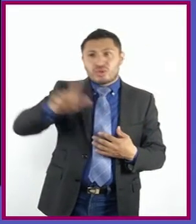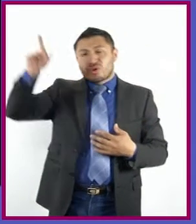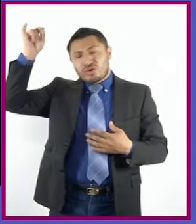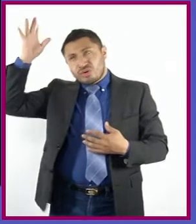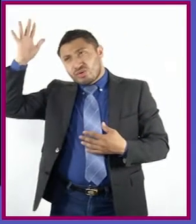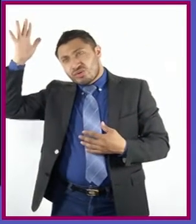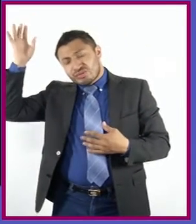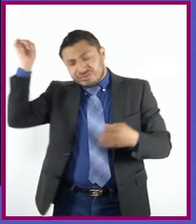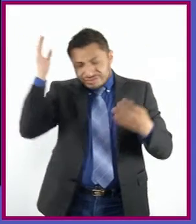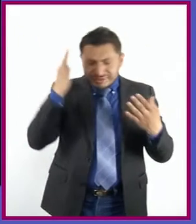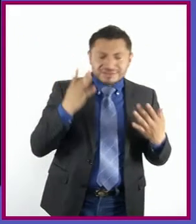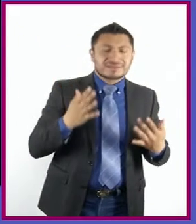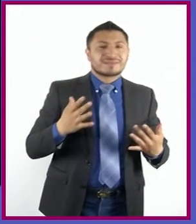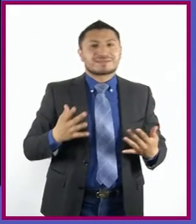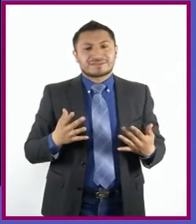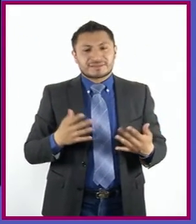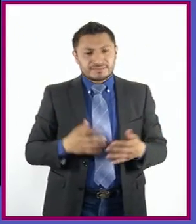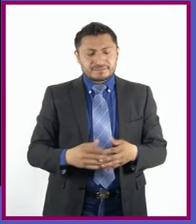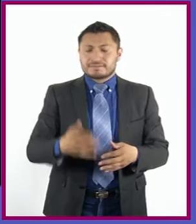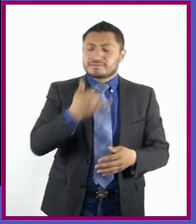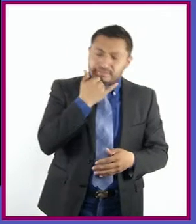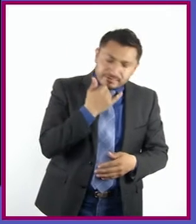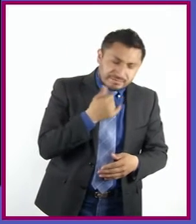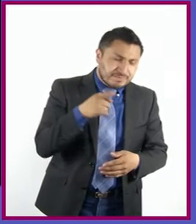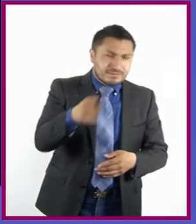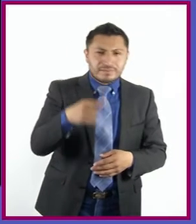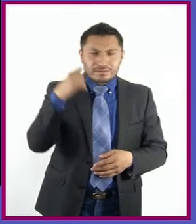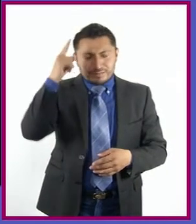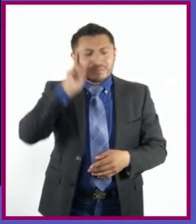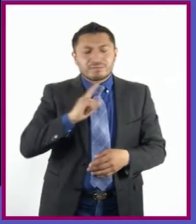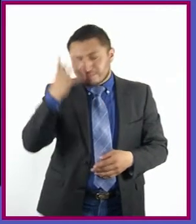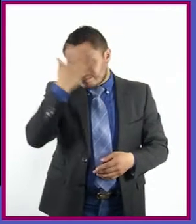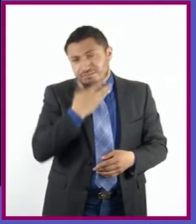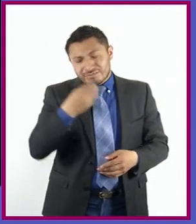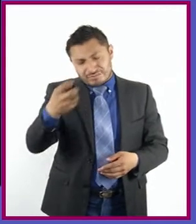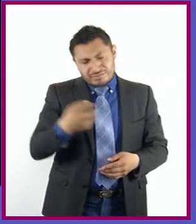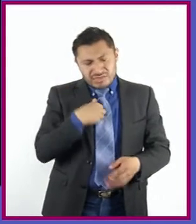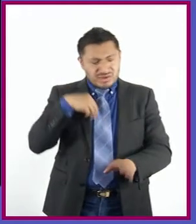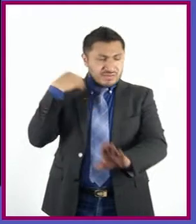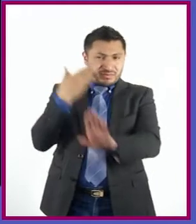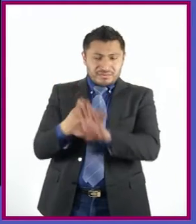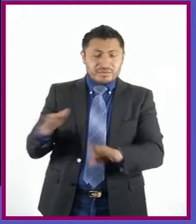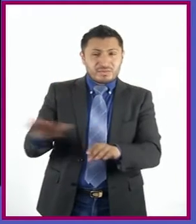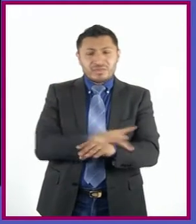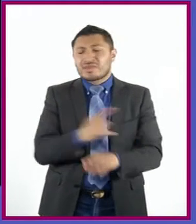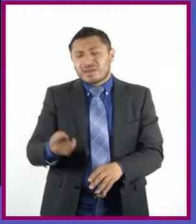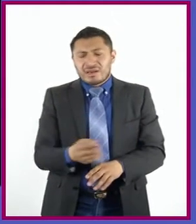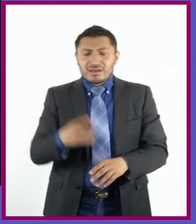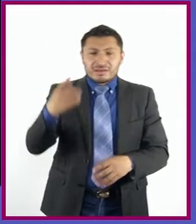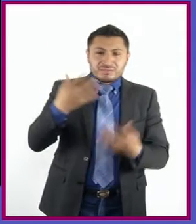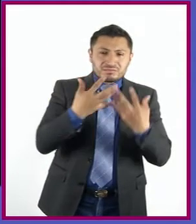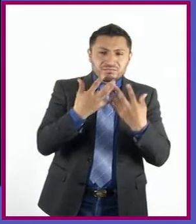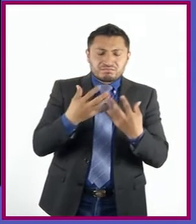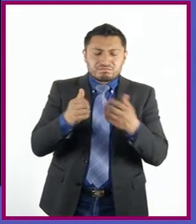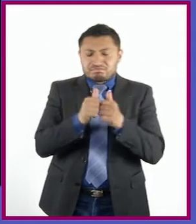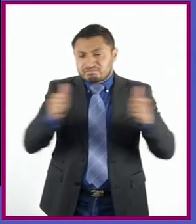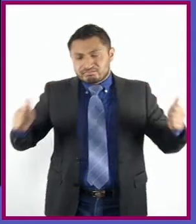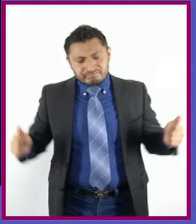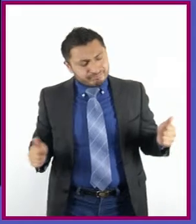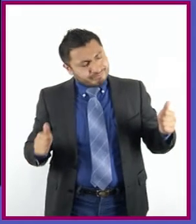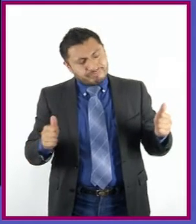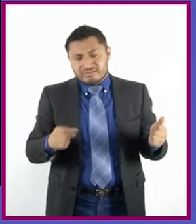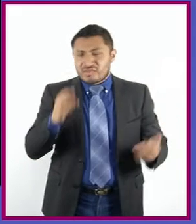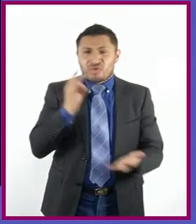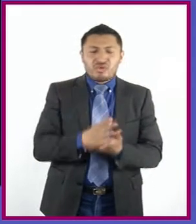traerle. Perdona, Rosaura hermosa, este agravio porque ausentes no se guardan más fe que esta,